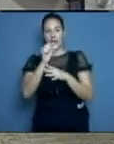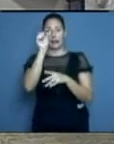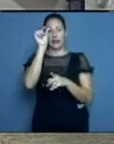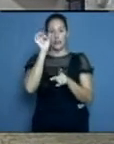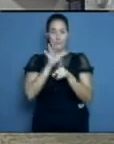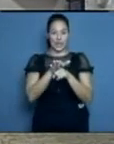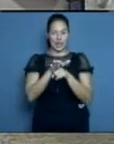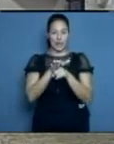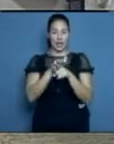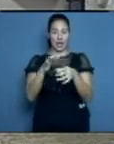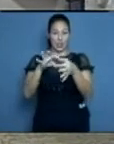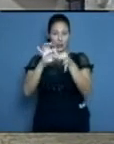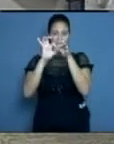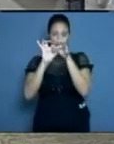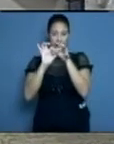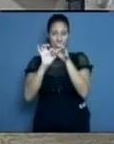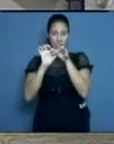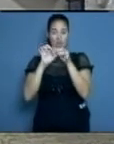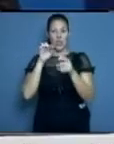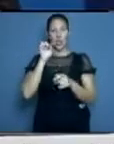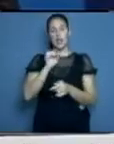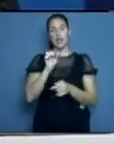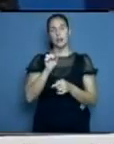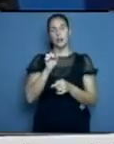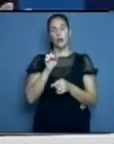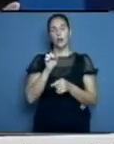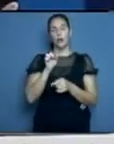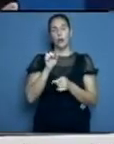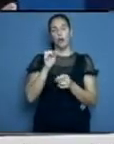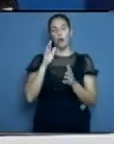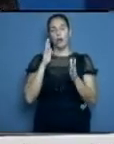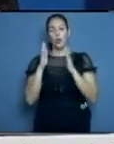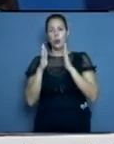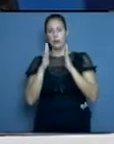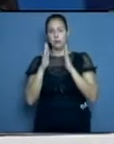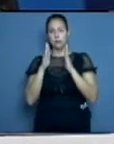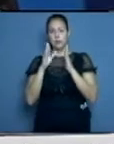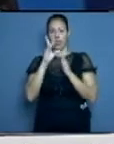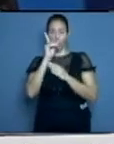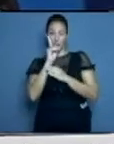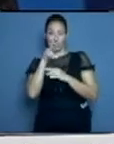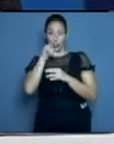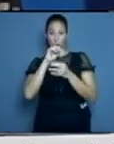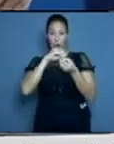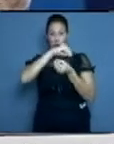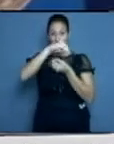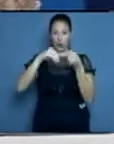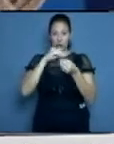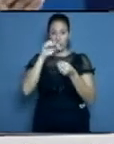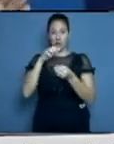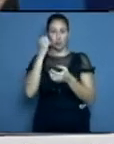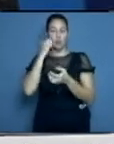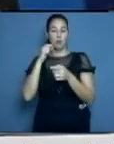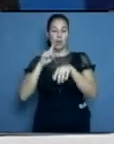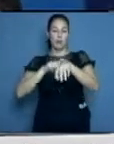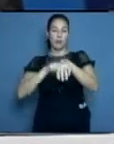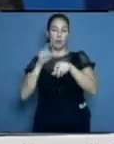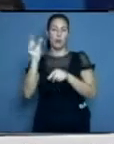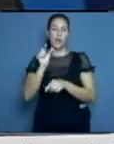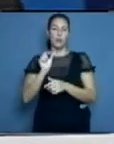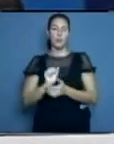Anteriormente con las otras cepas estaban en promedio de 7 días, el comienzo de la gravedad, y con la cepa delta